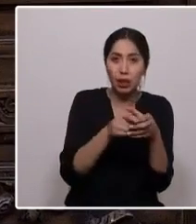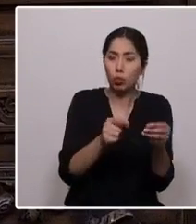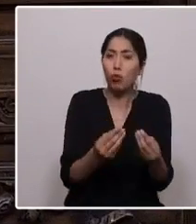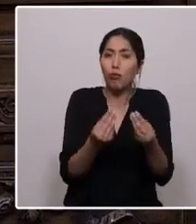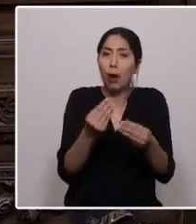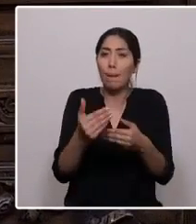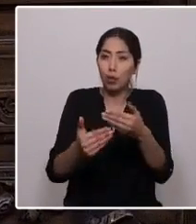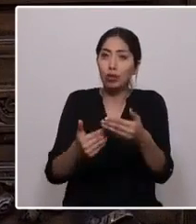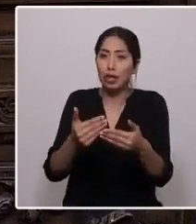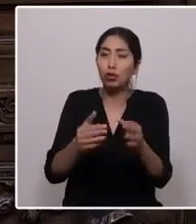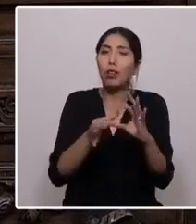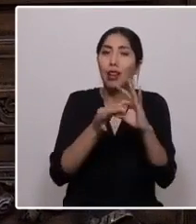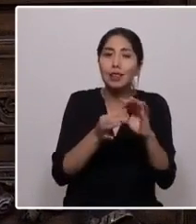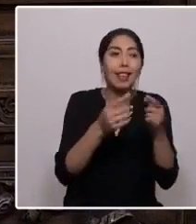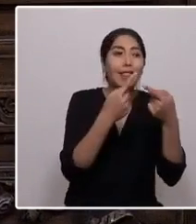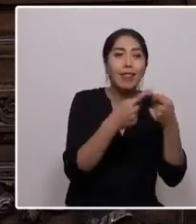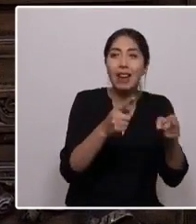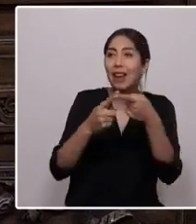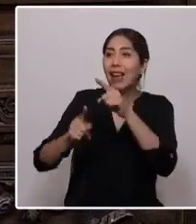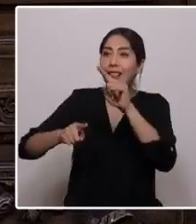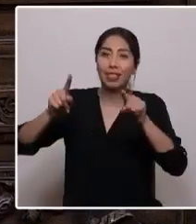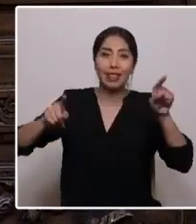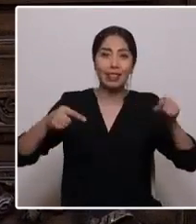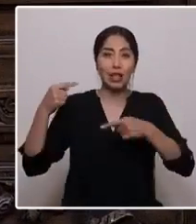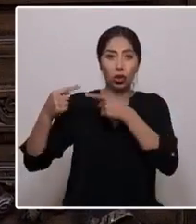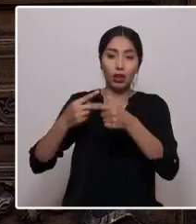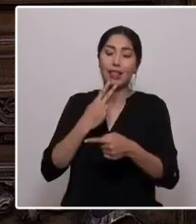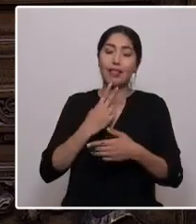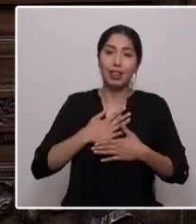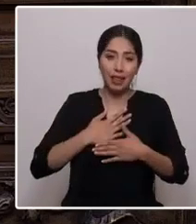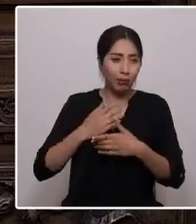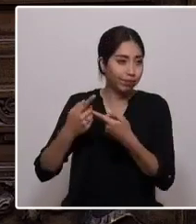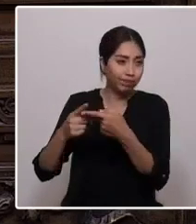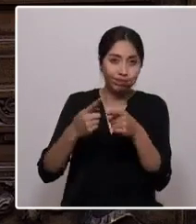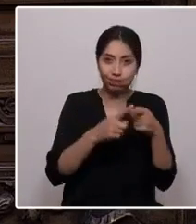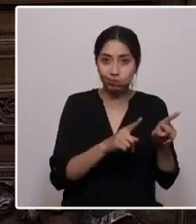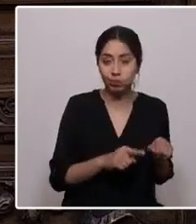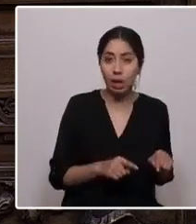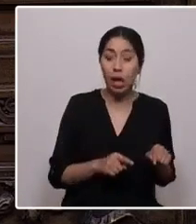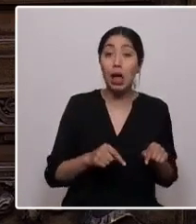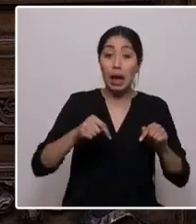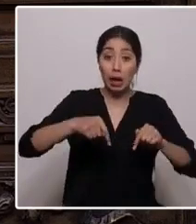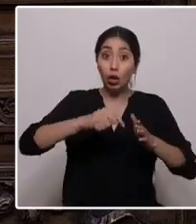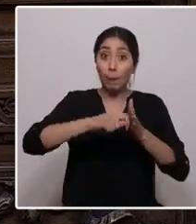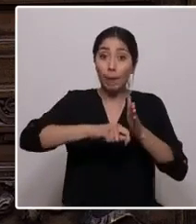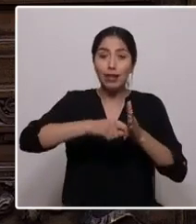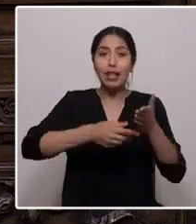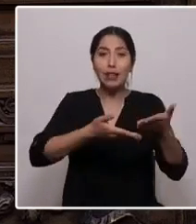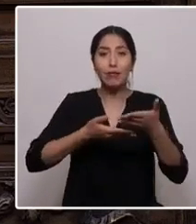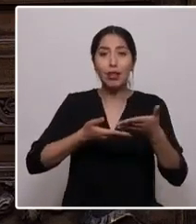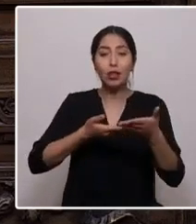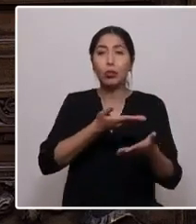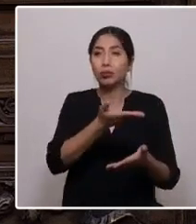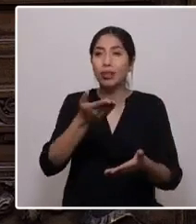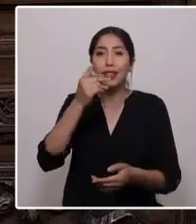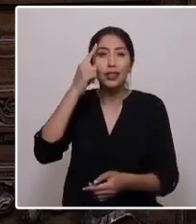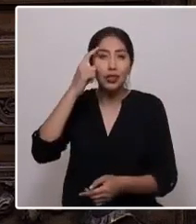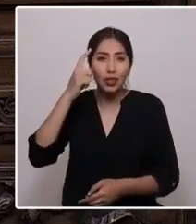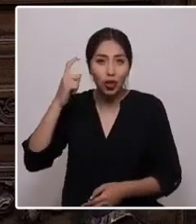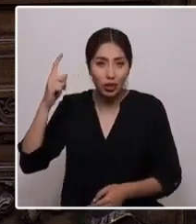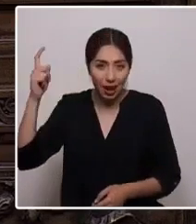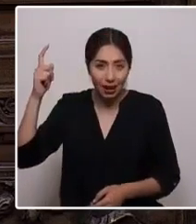diversidades de nuestras historias de vida. Durante estos meses les invito a disoñar, esto es, a